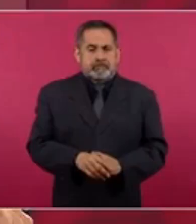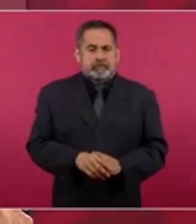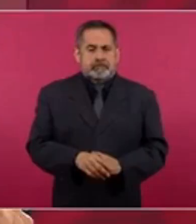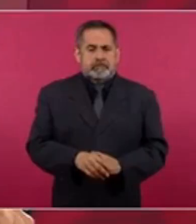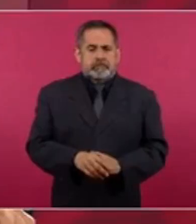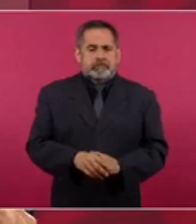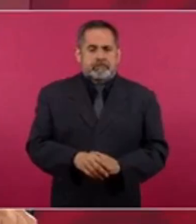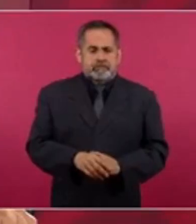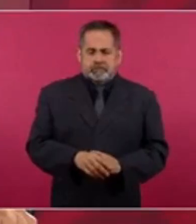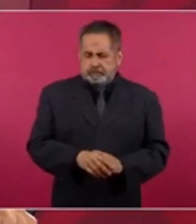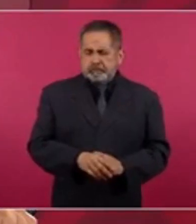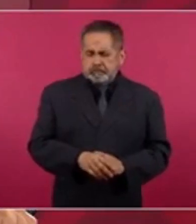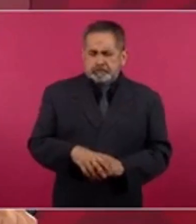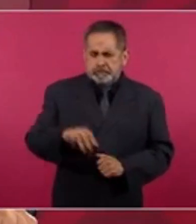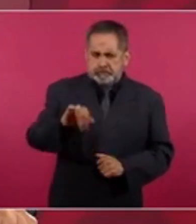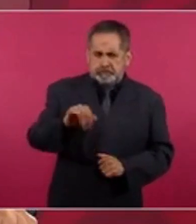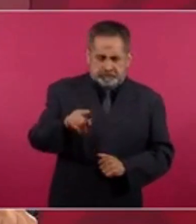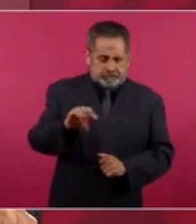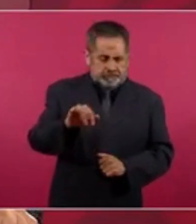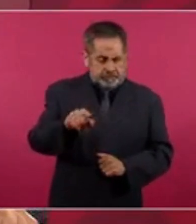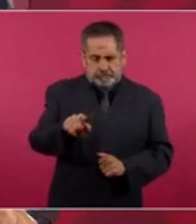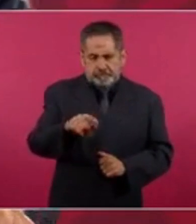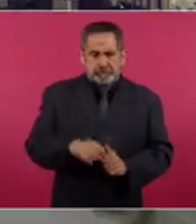Sí. Sí.